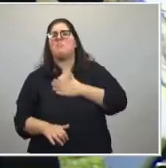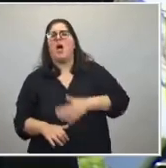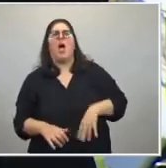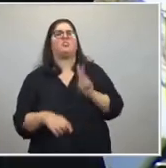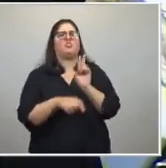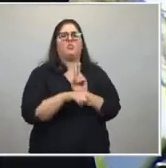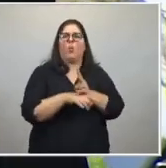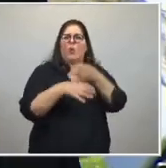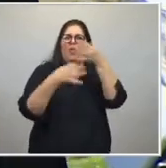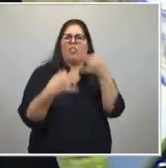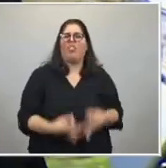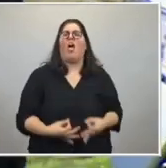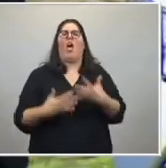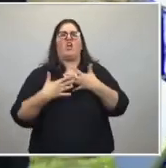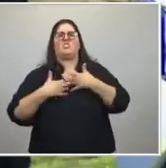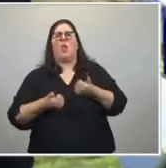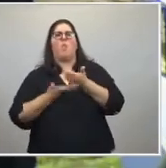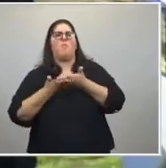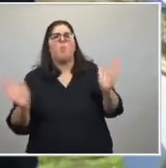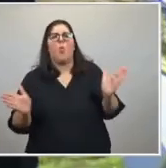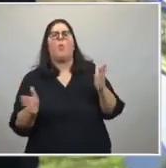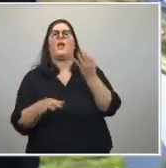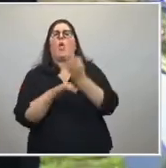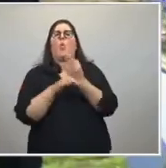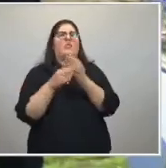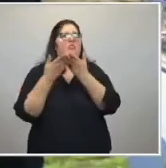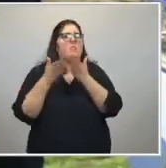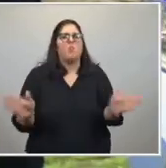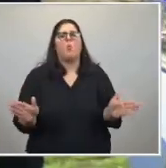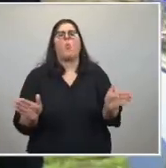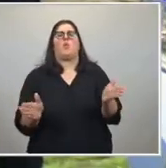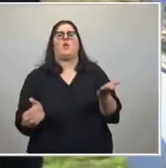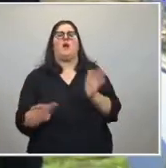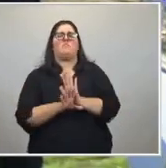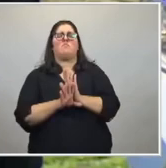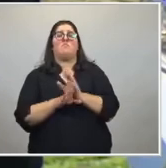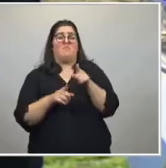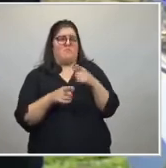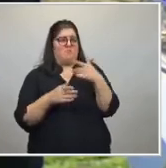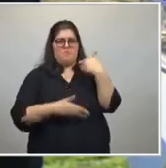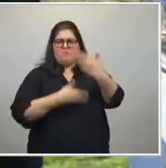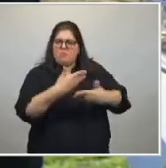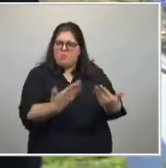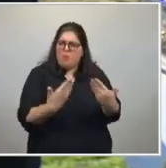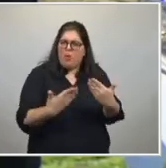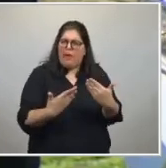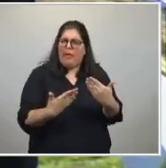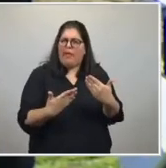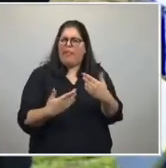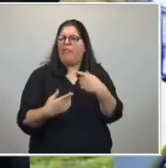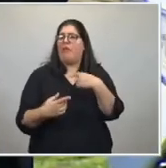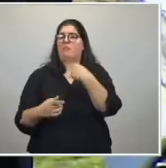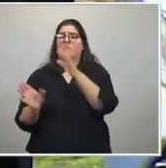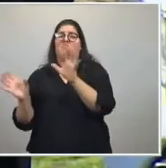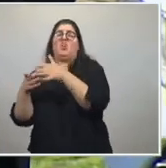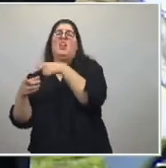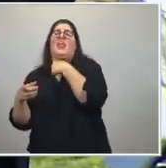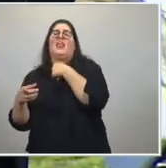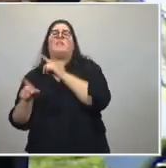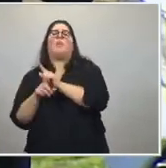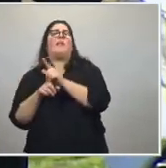seguridad, con salud pública, con educación pública, frente a aquellos que quieren el sálvese quien pueda.